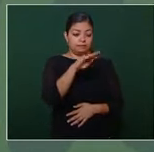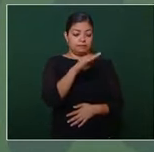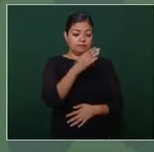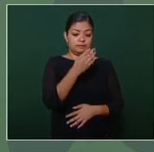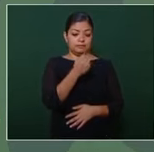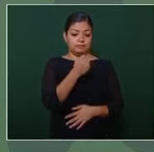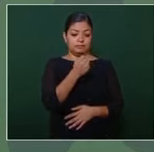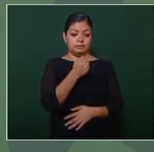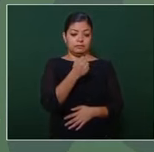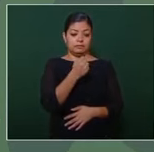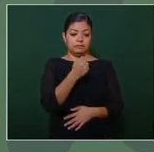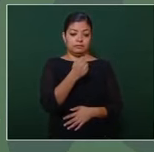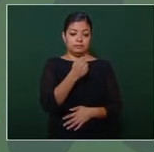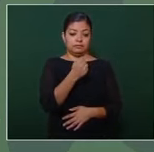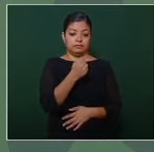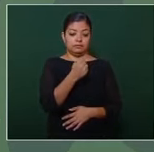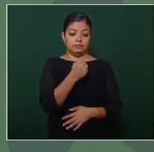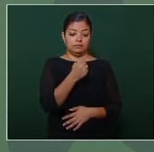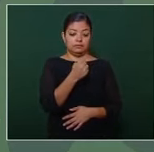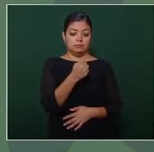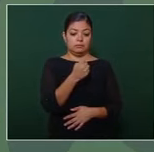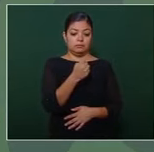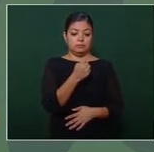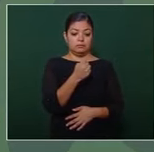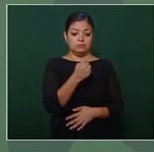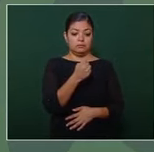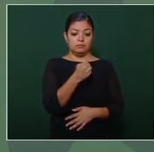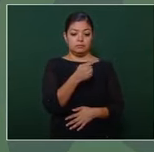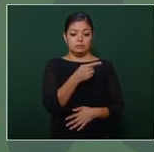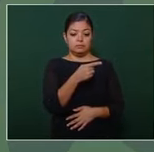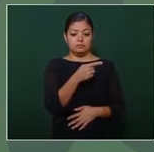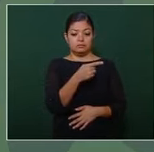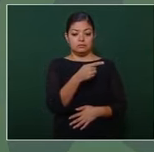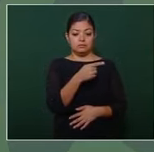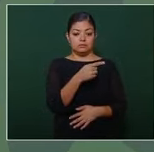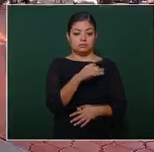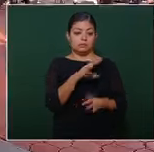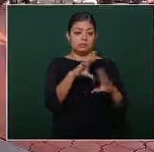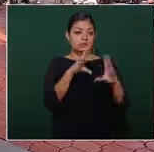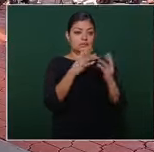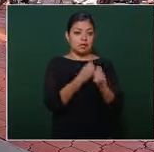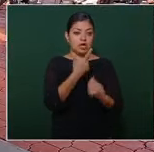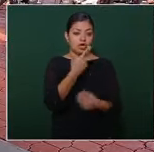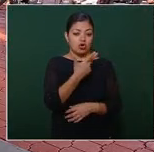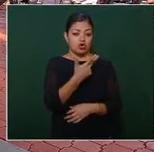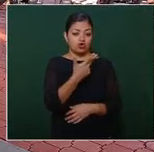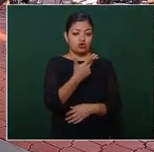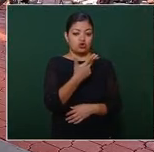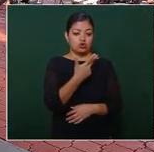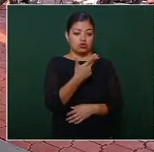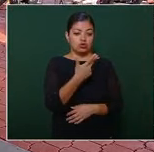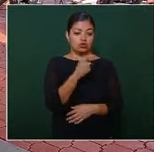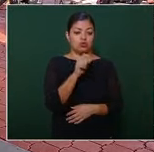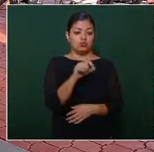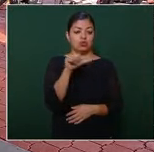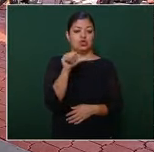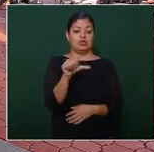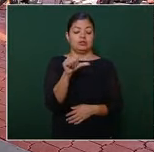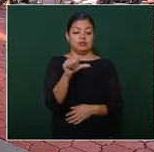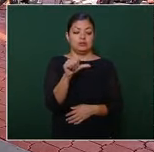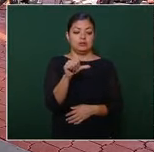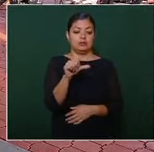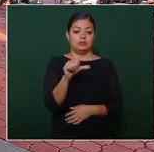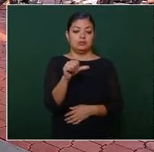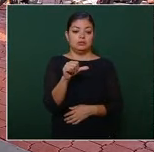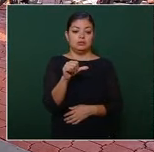y pasó el promedio 8.16%